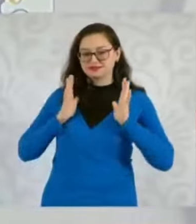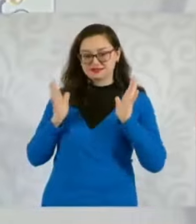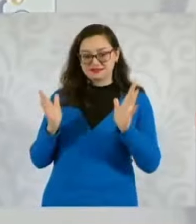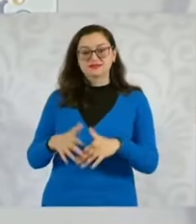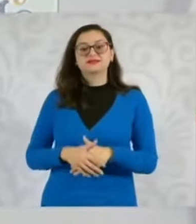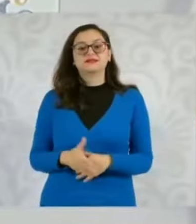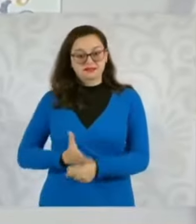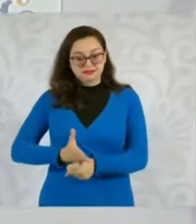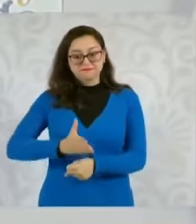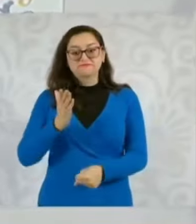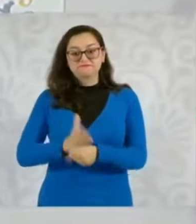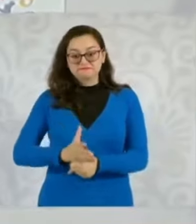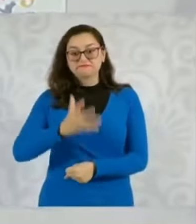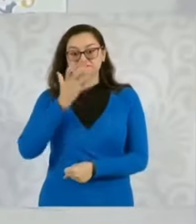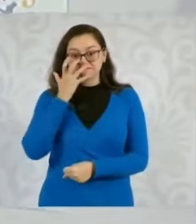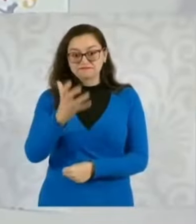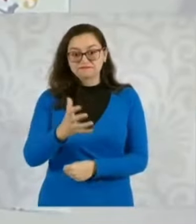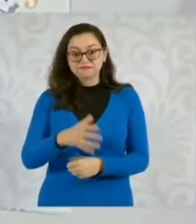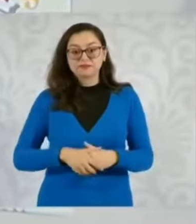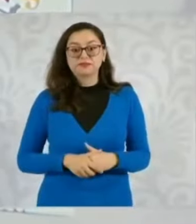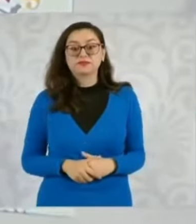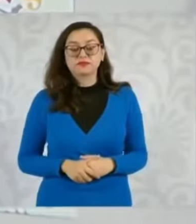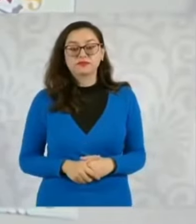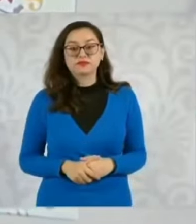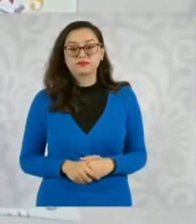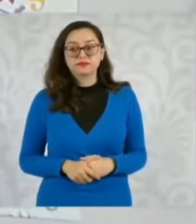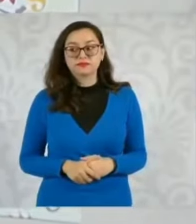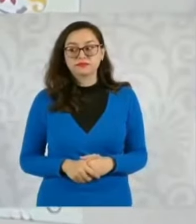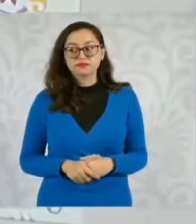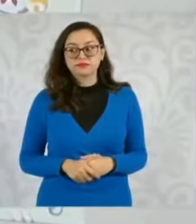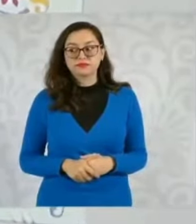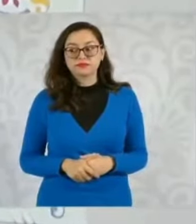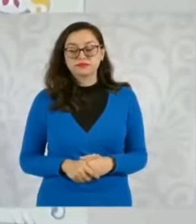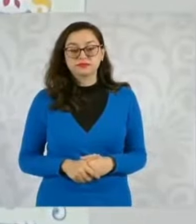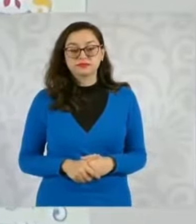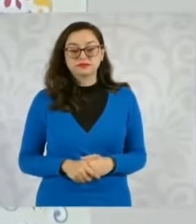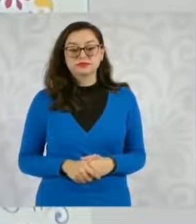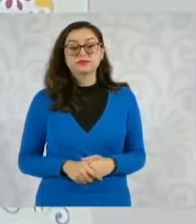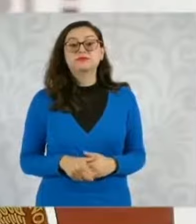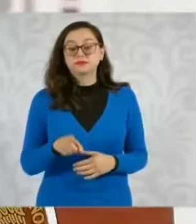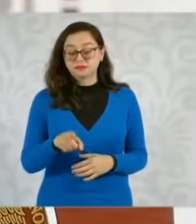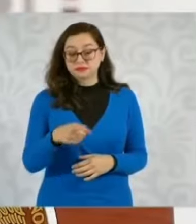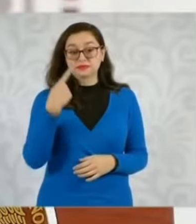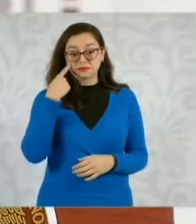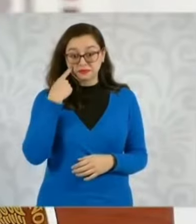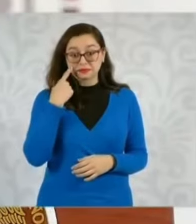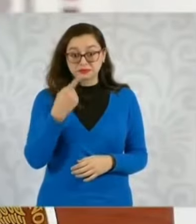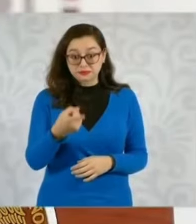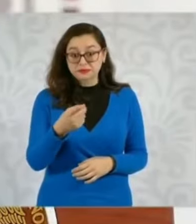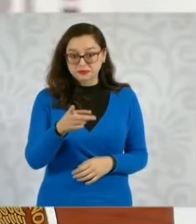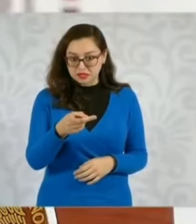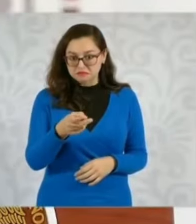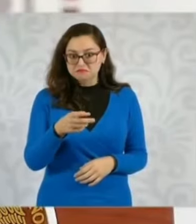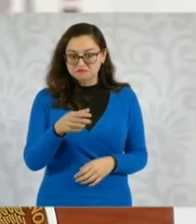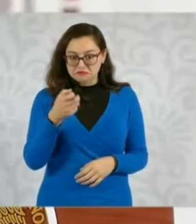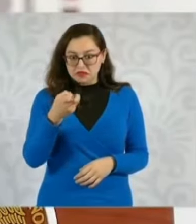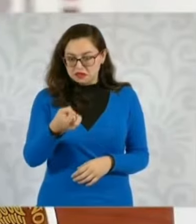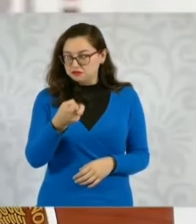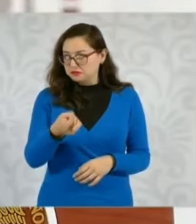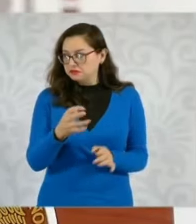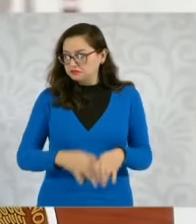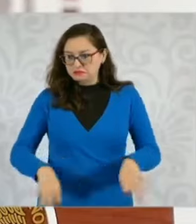Ahora, el tema también es que ayer… Qué bueno que mencionas esto, porque no se conoce. Qué bueno que